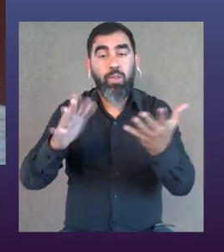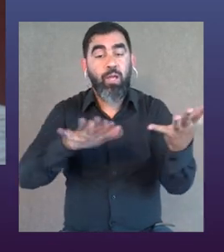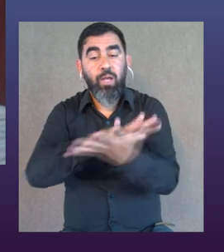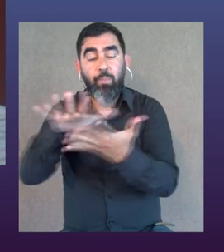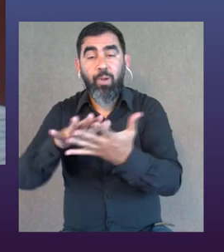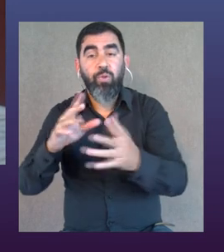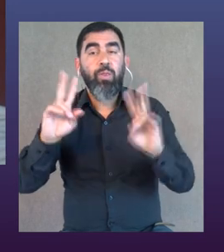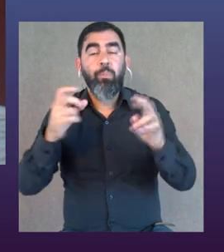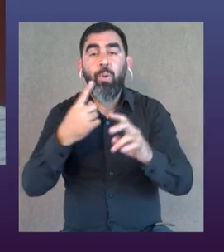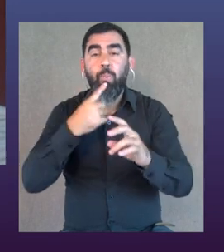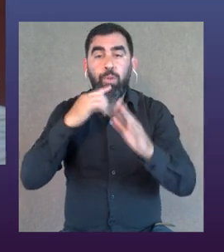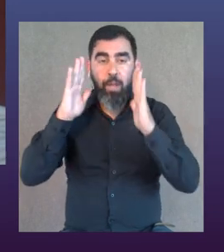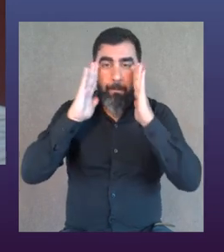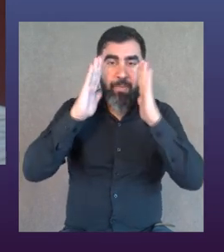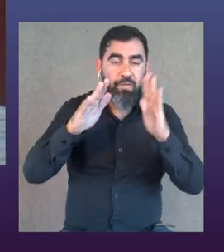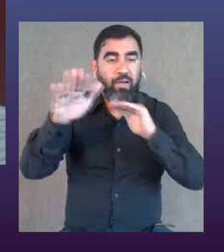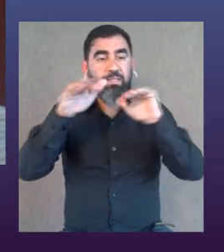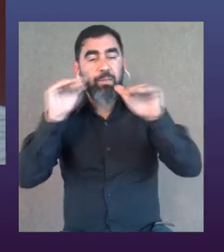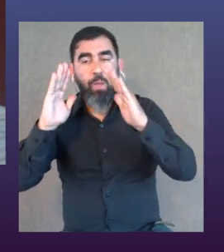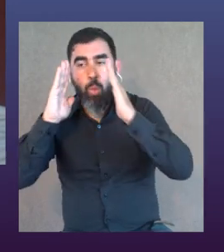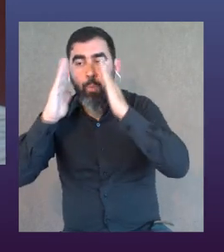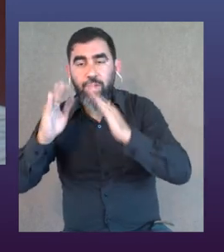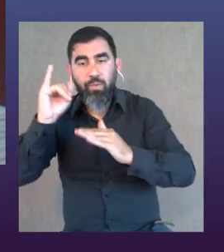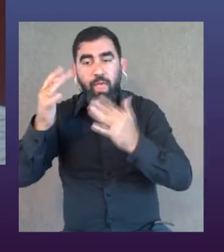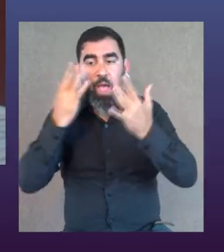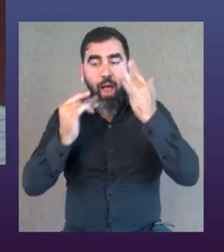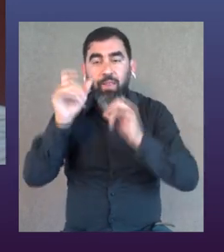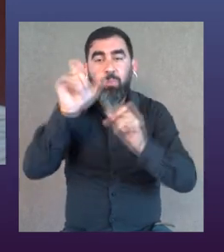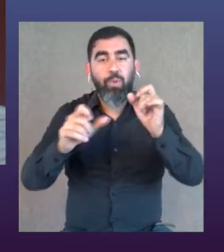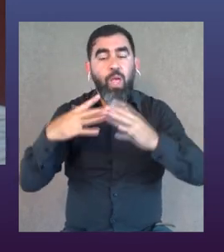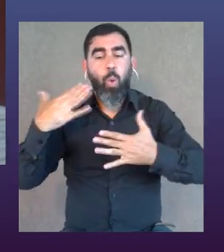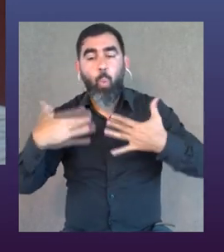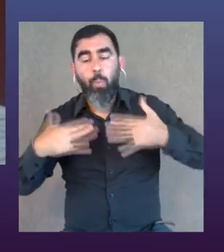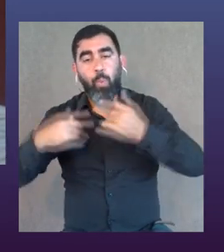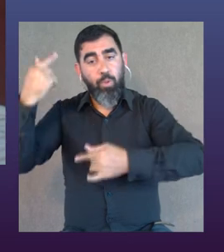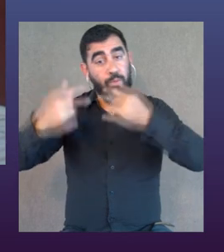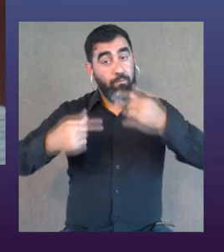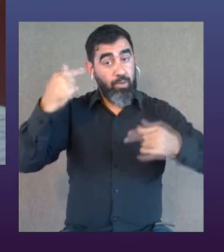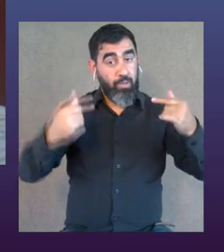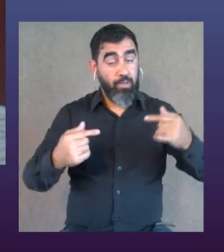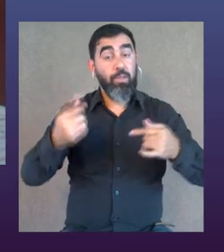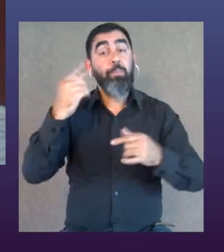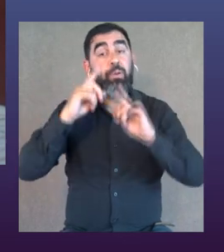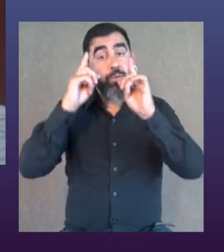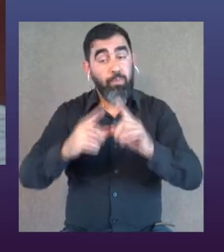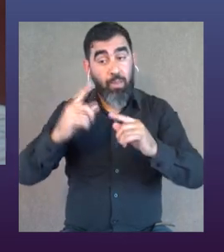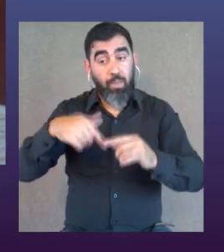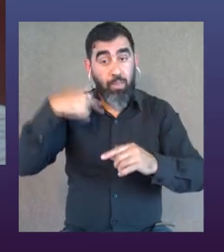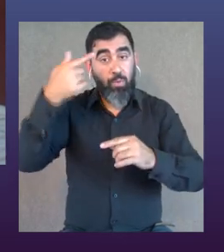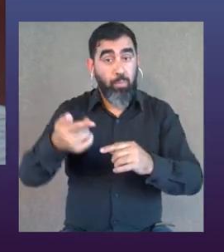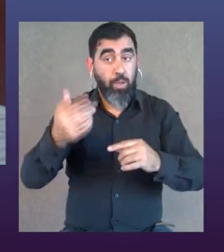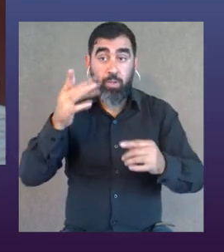estar en espacios que a veces con políticas específicas con vocatorias específicas es a obras para personas con cuerpos diversos pero